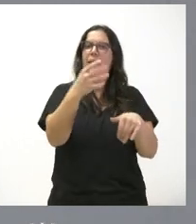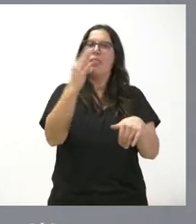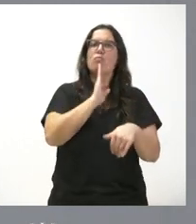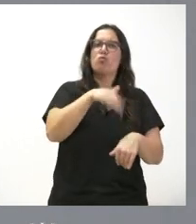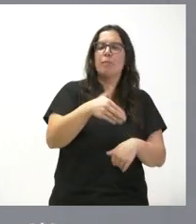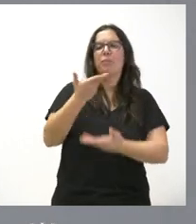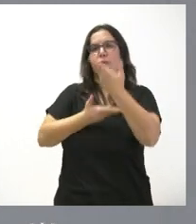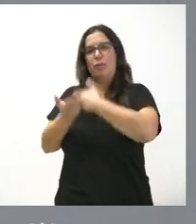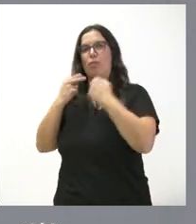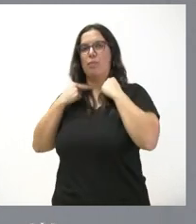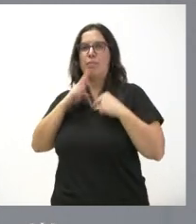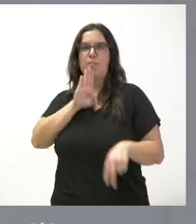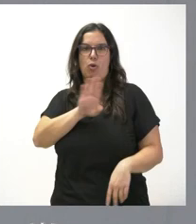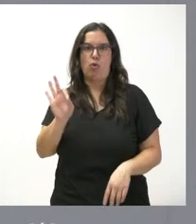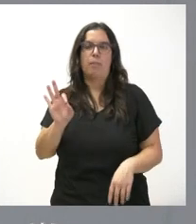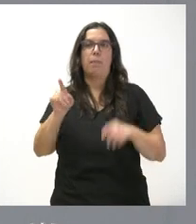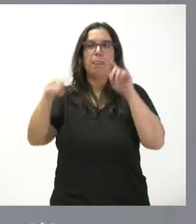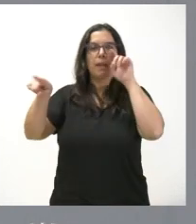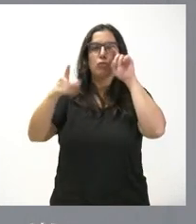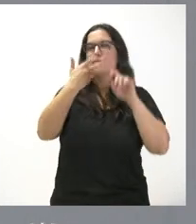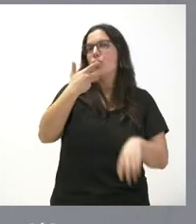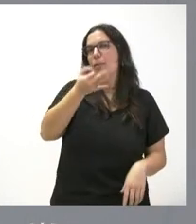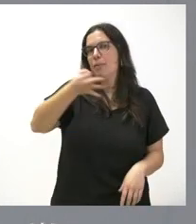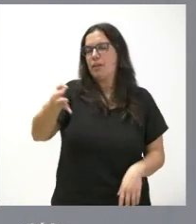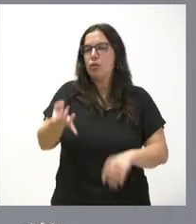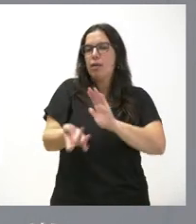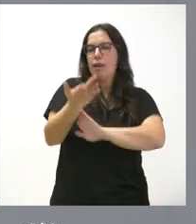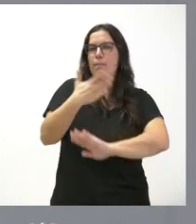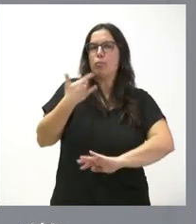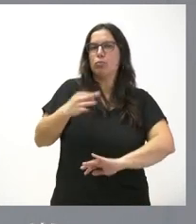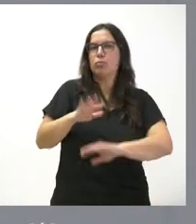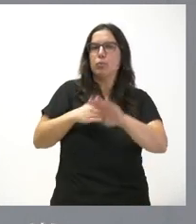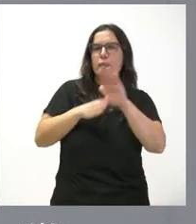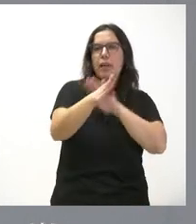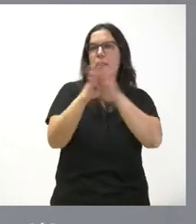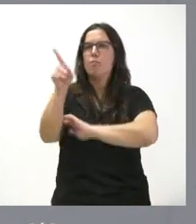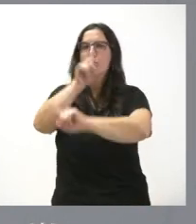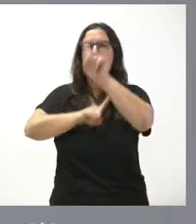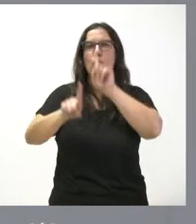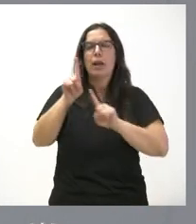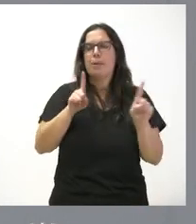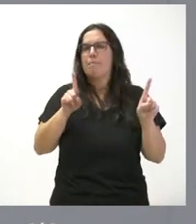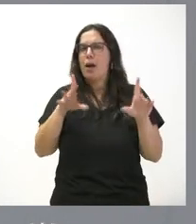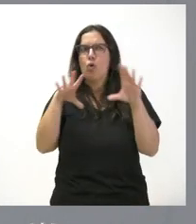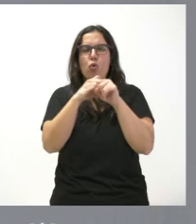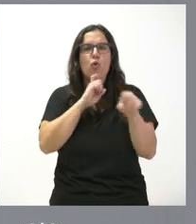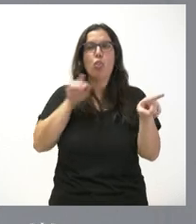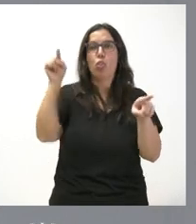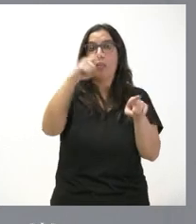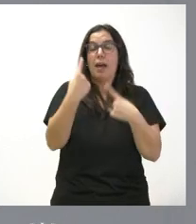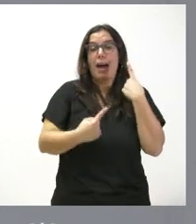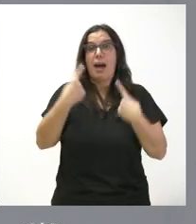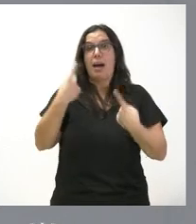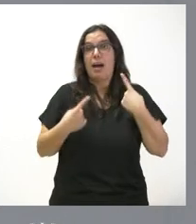con las diputaciones provinciales que conocen muy bien y tienen posibilidades de acceder a dónde pueden estar algunos puntos negros posibles que a veces no están ni siquiera